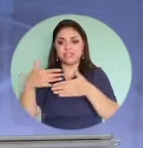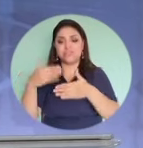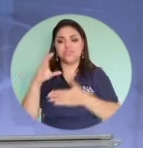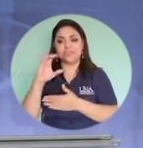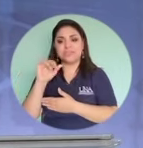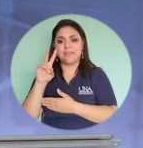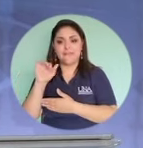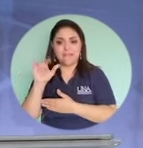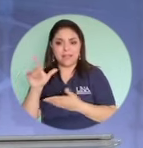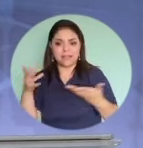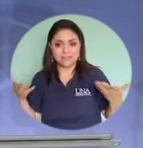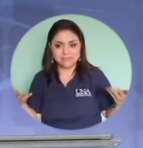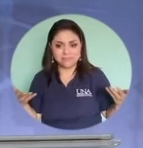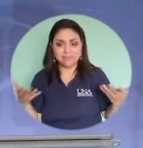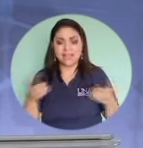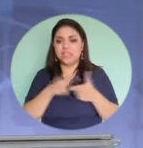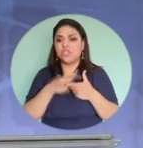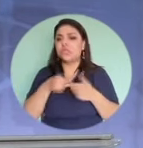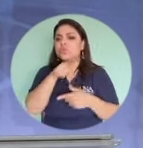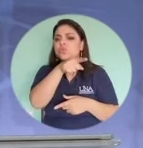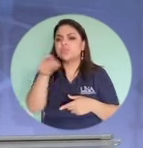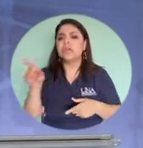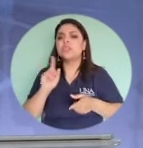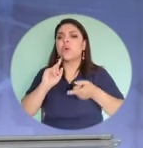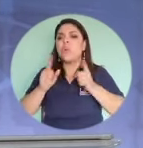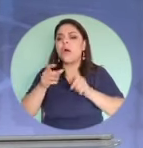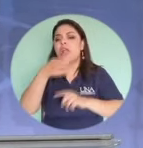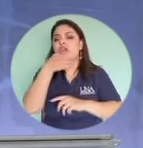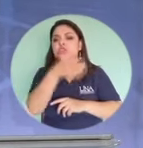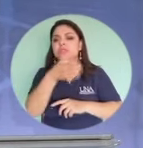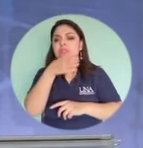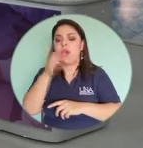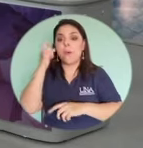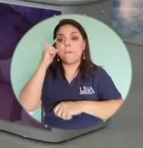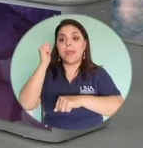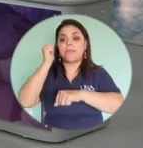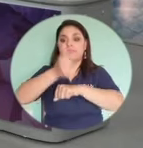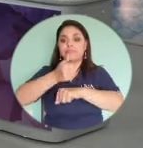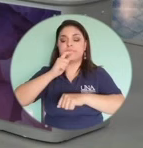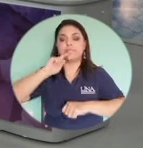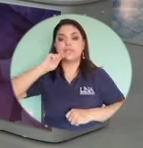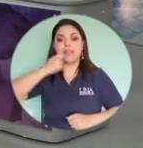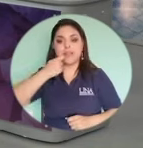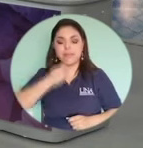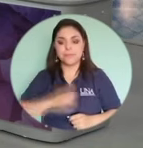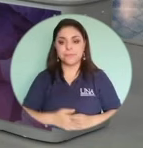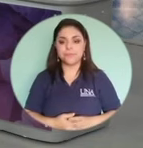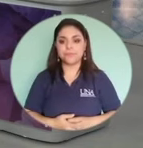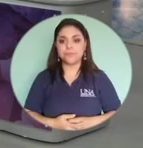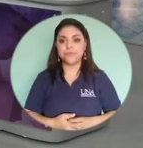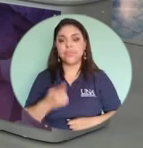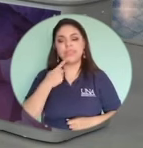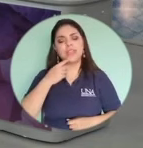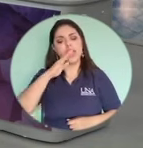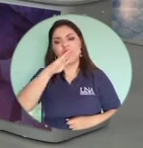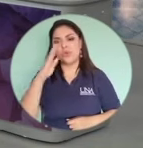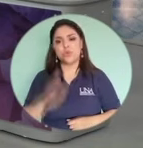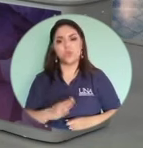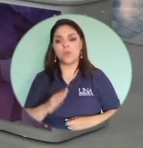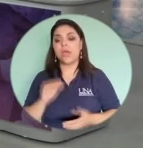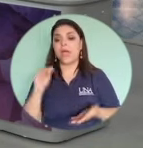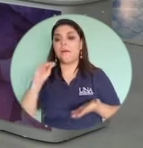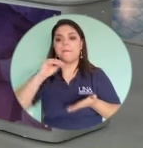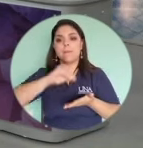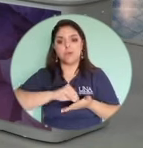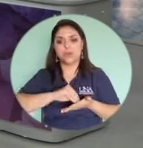en ese tema a la hora de no solo manejar las claves sino de establecer una clave si nunca nunca ponerla